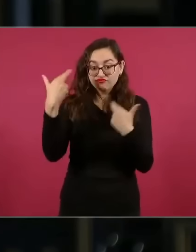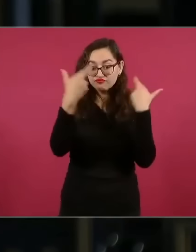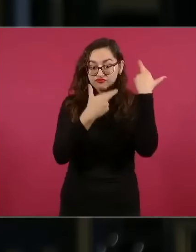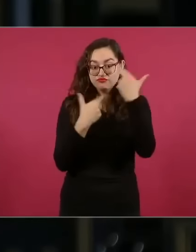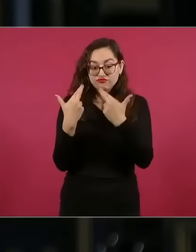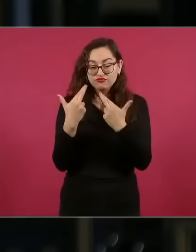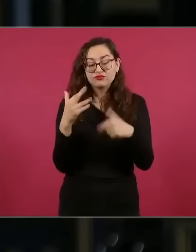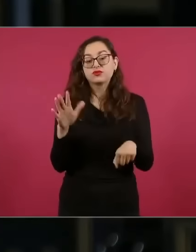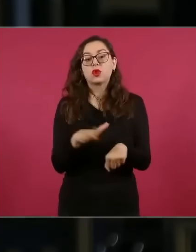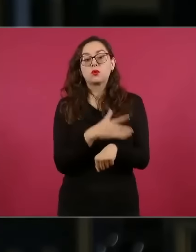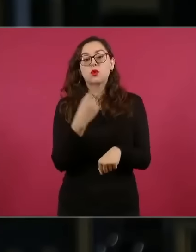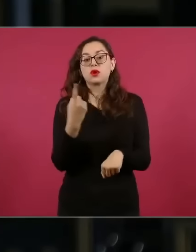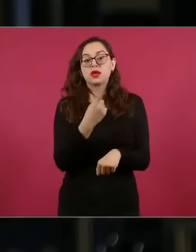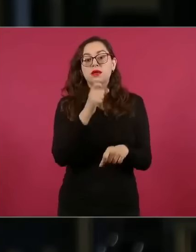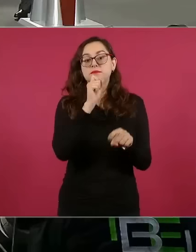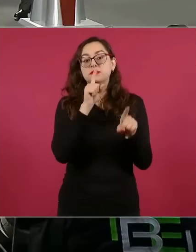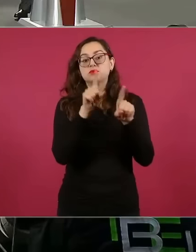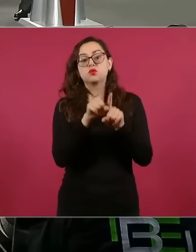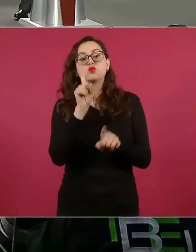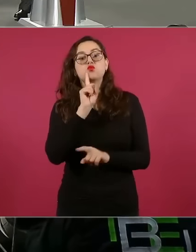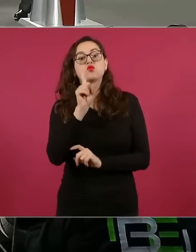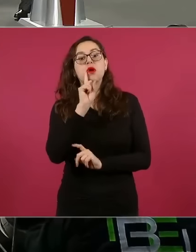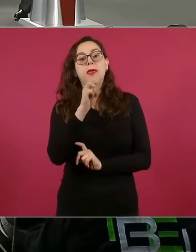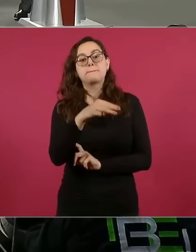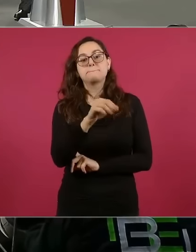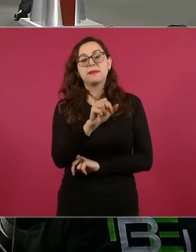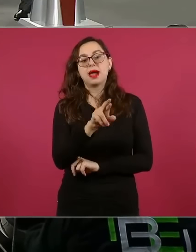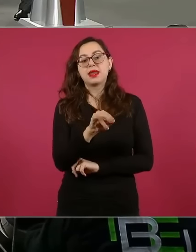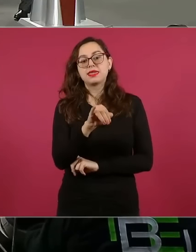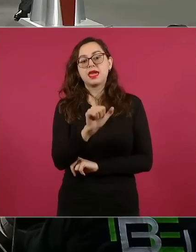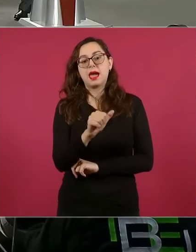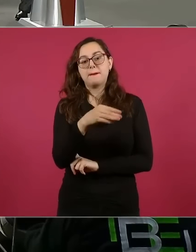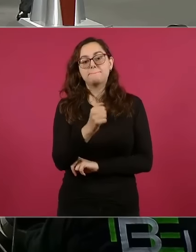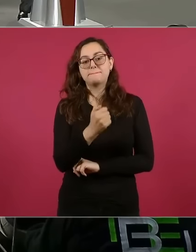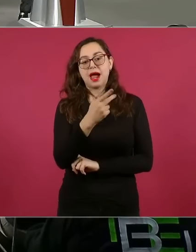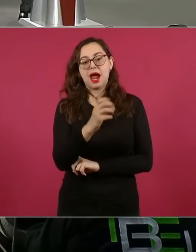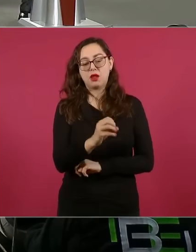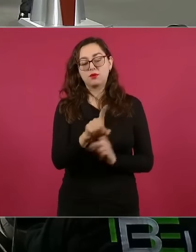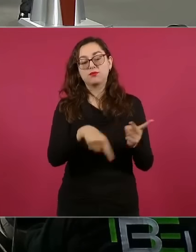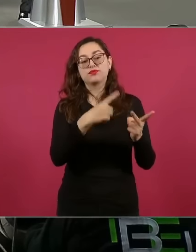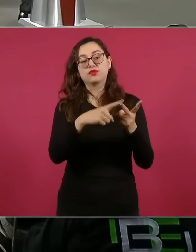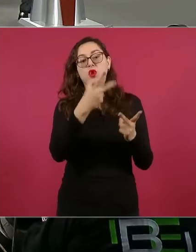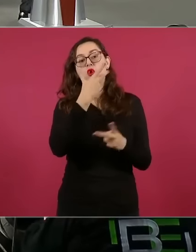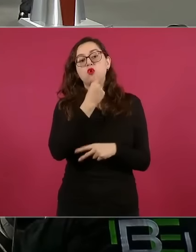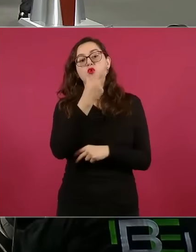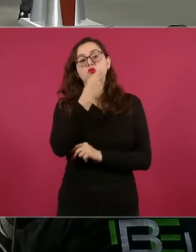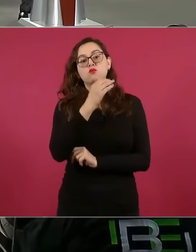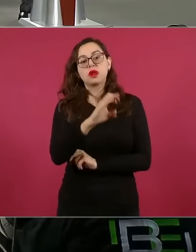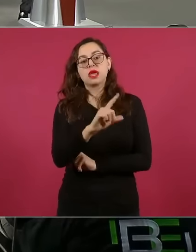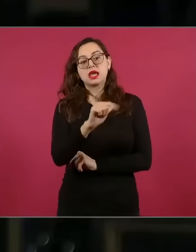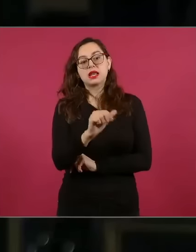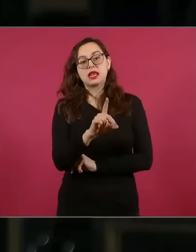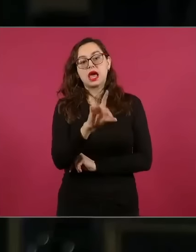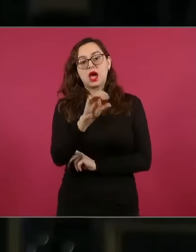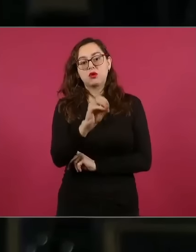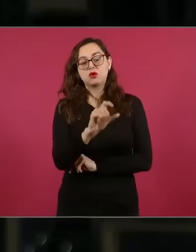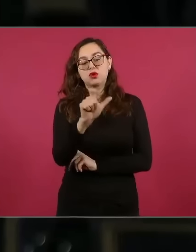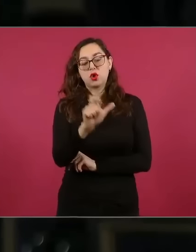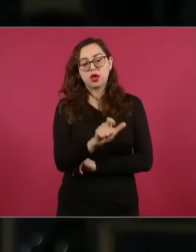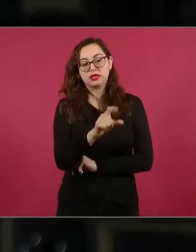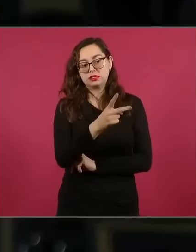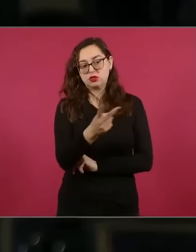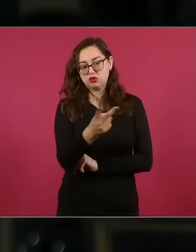porque en el caso de María Amparo Cazar y en su momento de Claudia X González Guajardo presidente fundador de esta